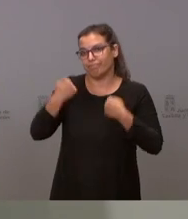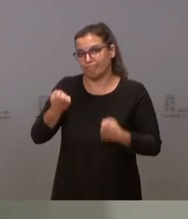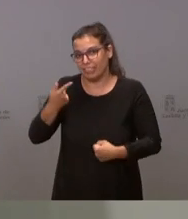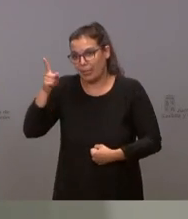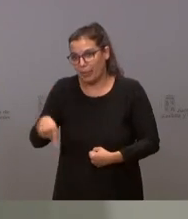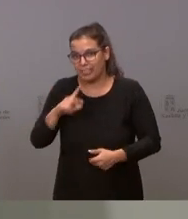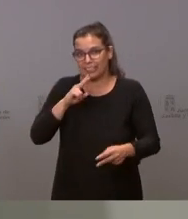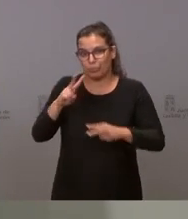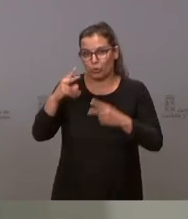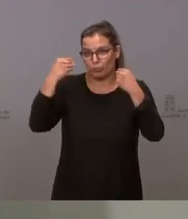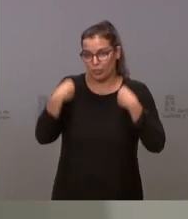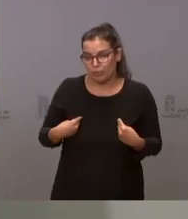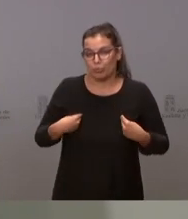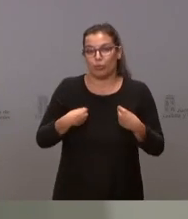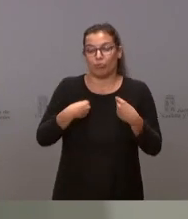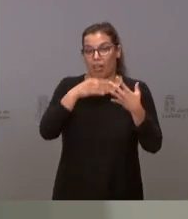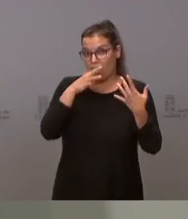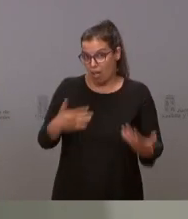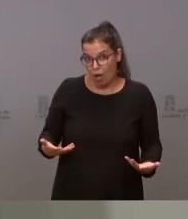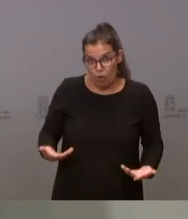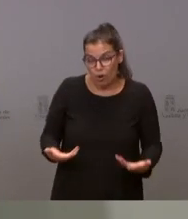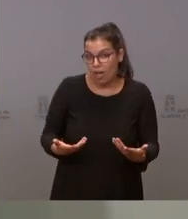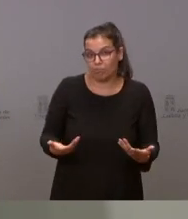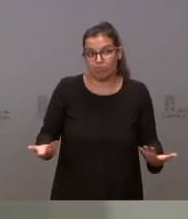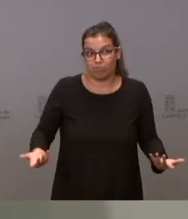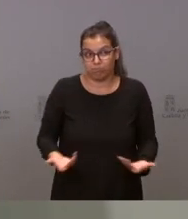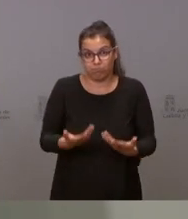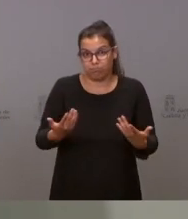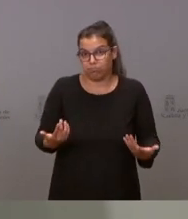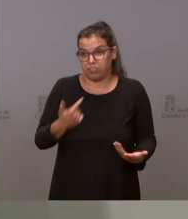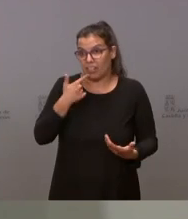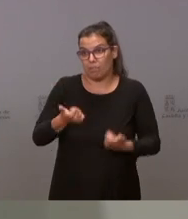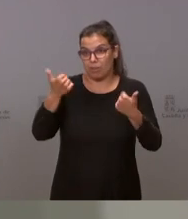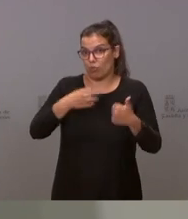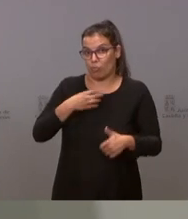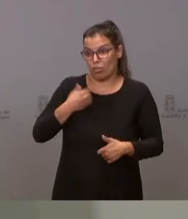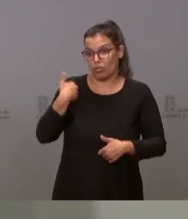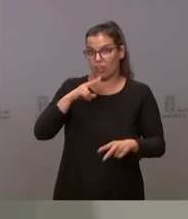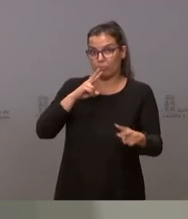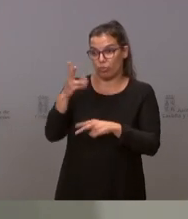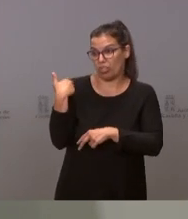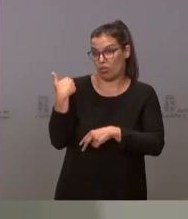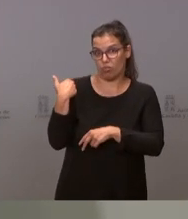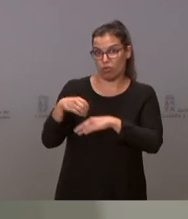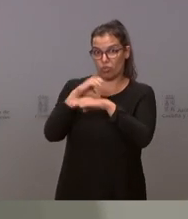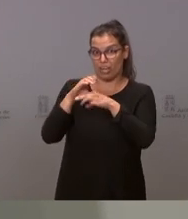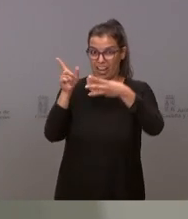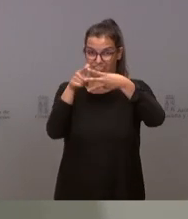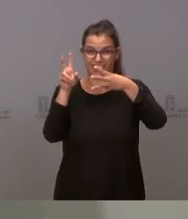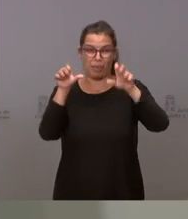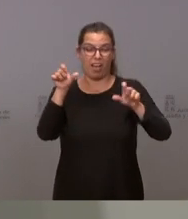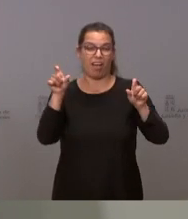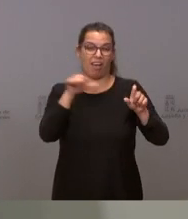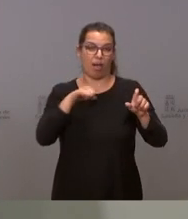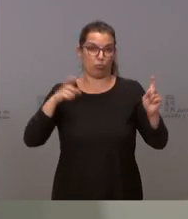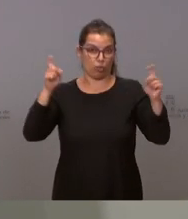responderle que en este momento no puedo ir más allá de lo que ya ha dicho la consejera hace escasas horas pero sí que le